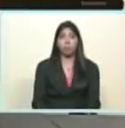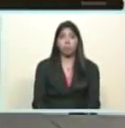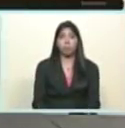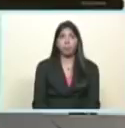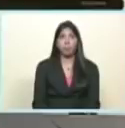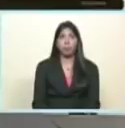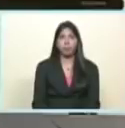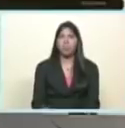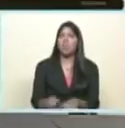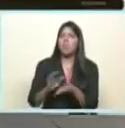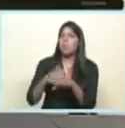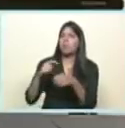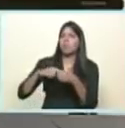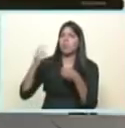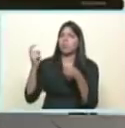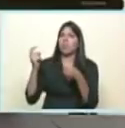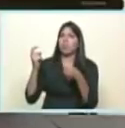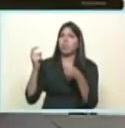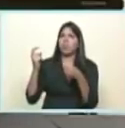y por qué se retiran